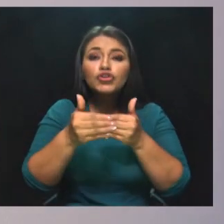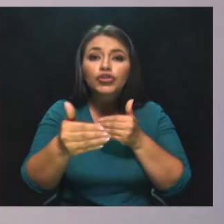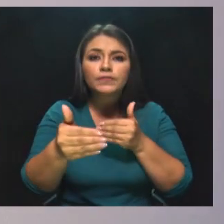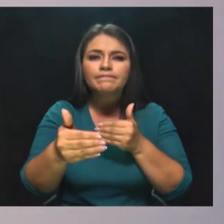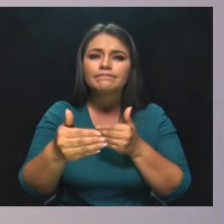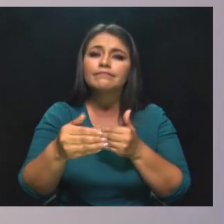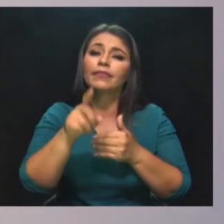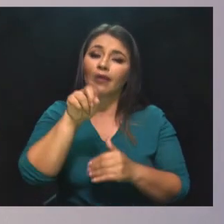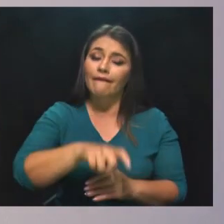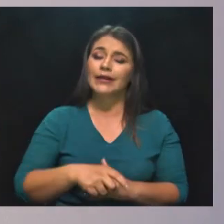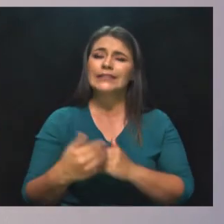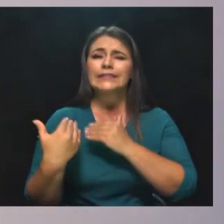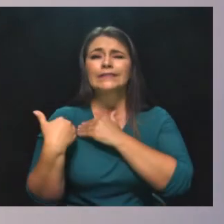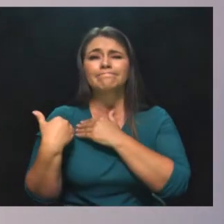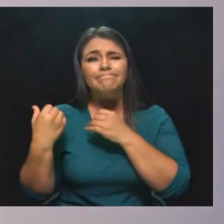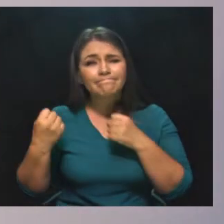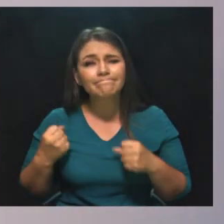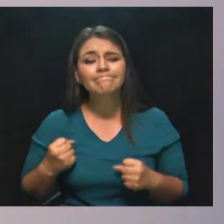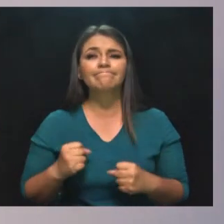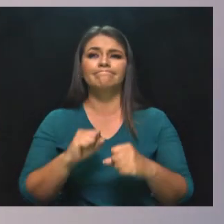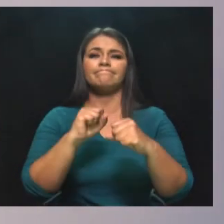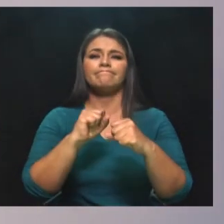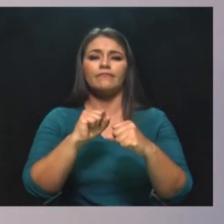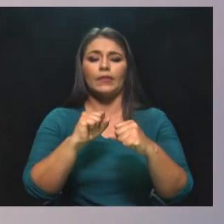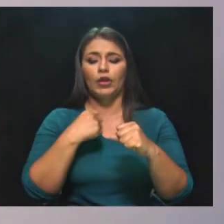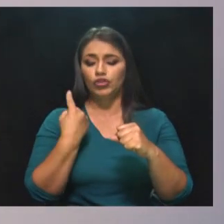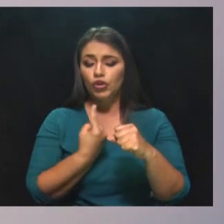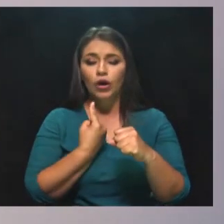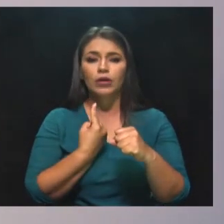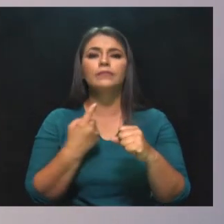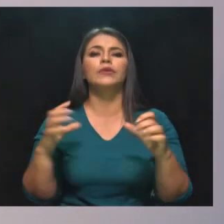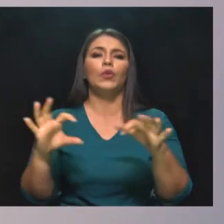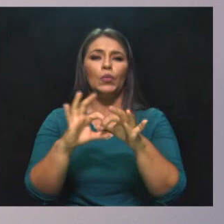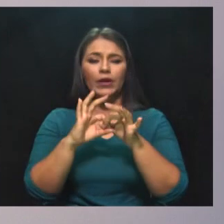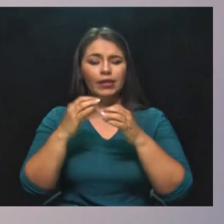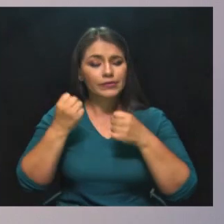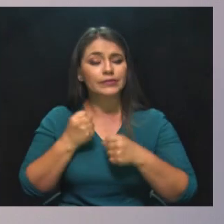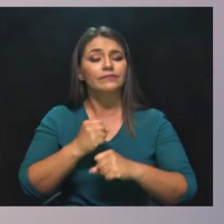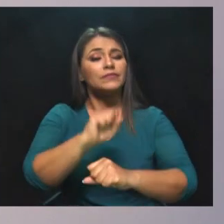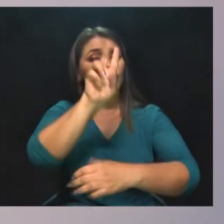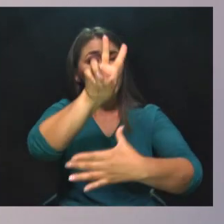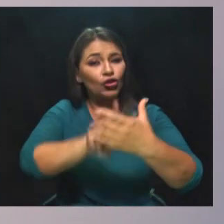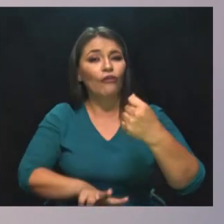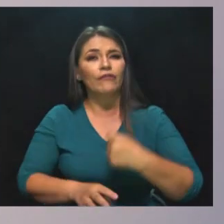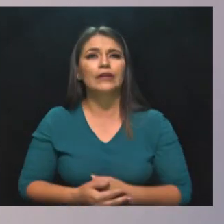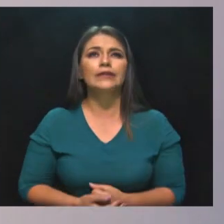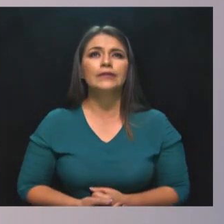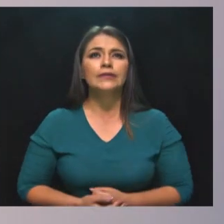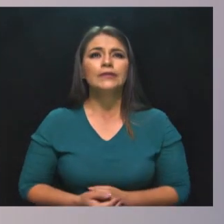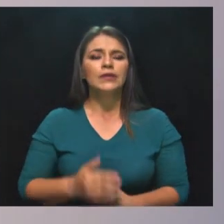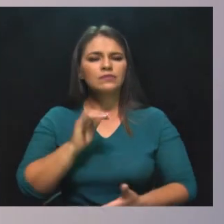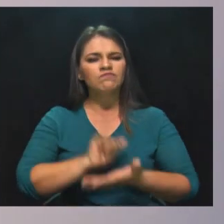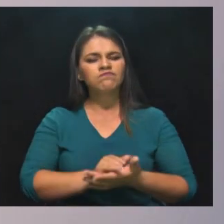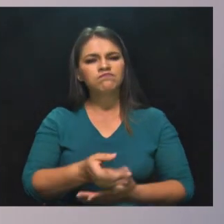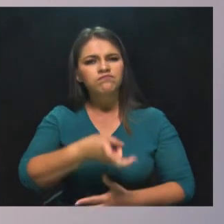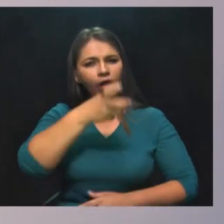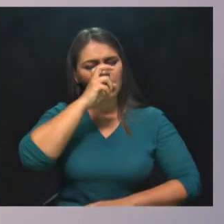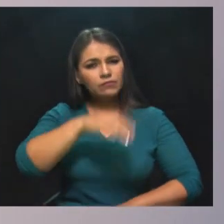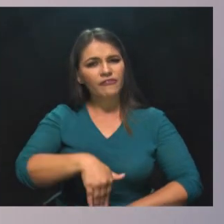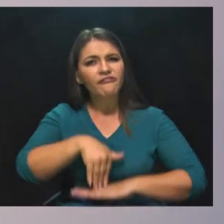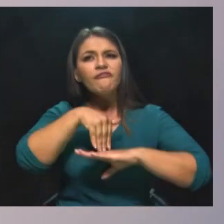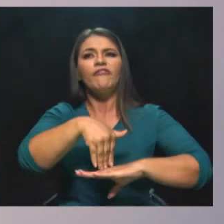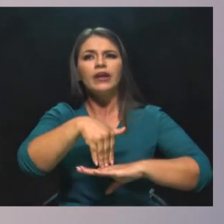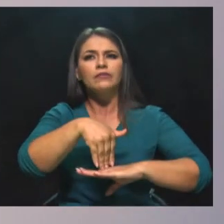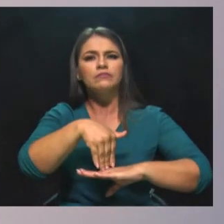nosotros, individual y colectivamente. Por eso, debemos hacer acopio de nuestra templanza, de la